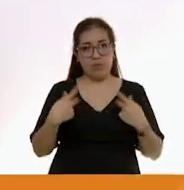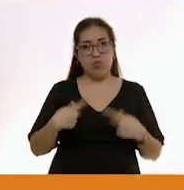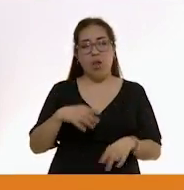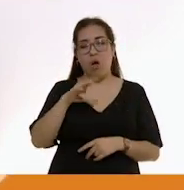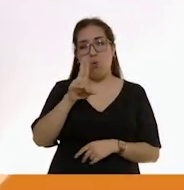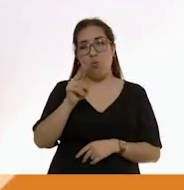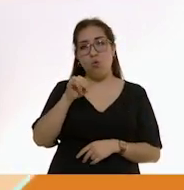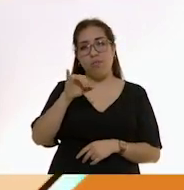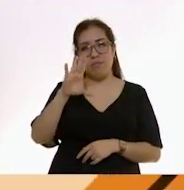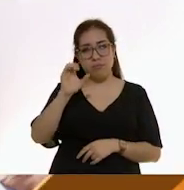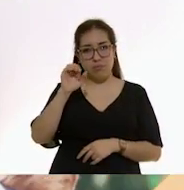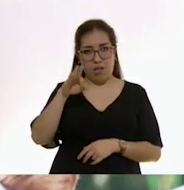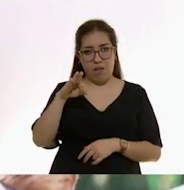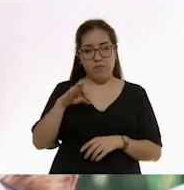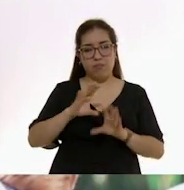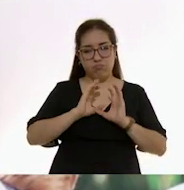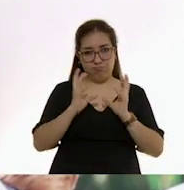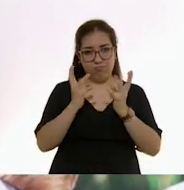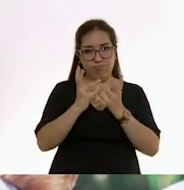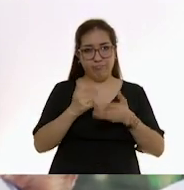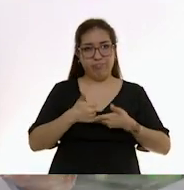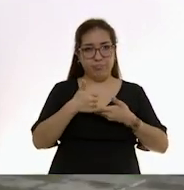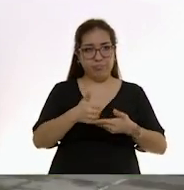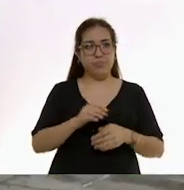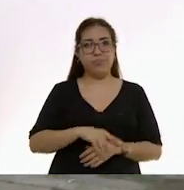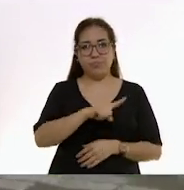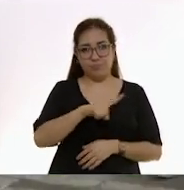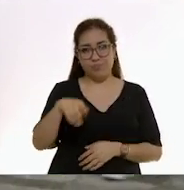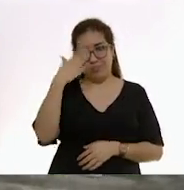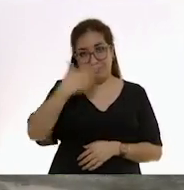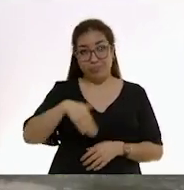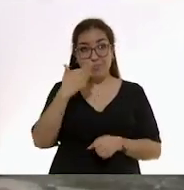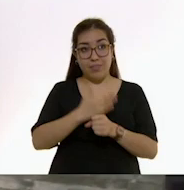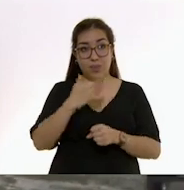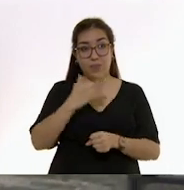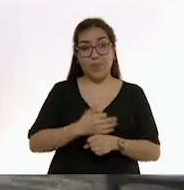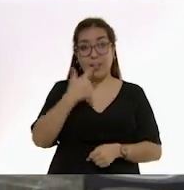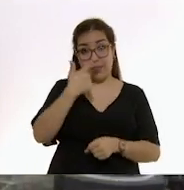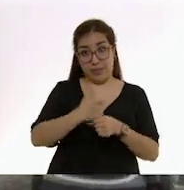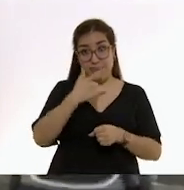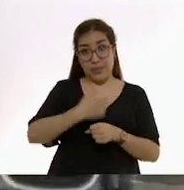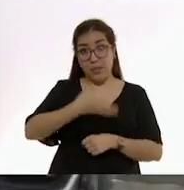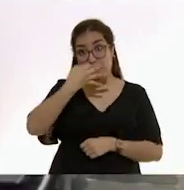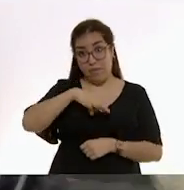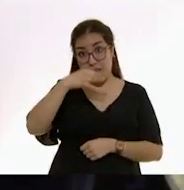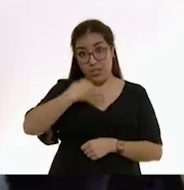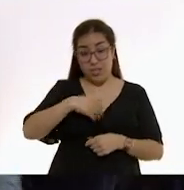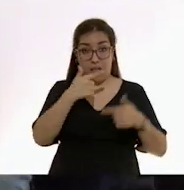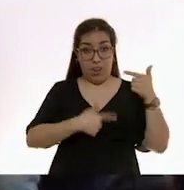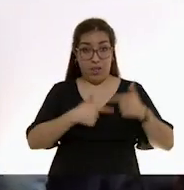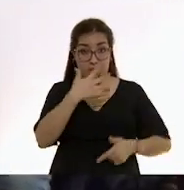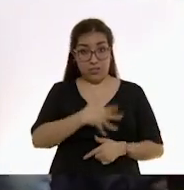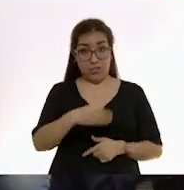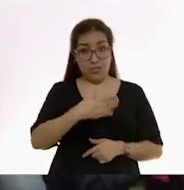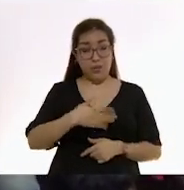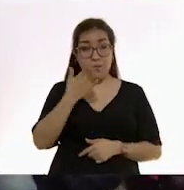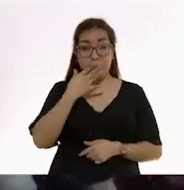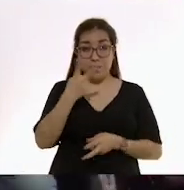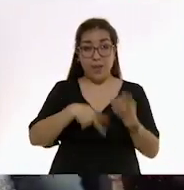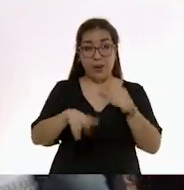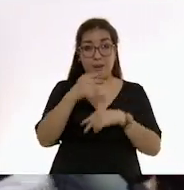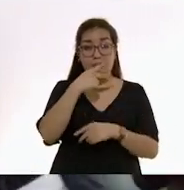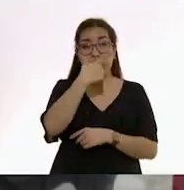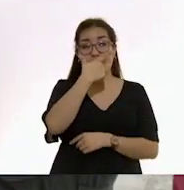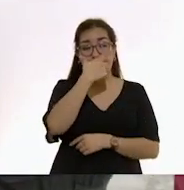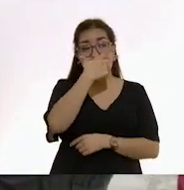UNICEF. Estamos, como ustedes saben, en la séptima fiesta mexicana de la lactancia. Bienvenidos a todos y todas a esta